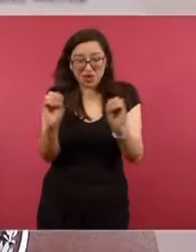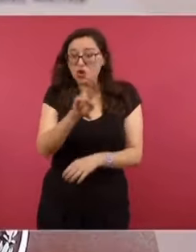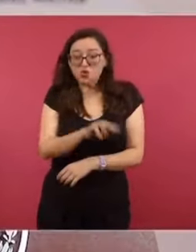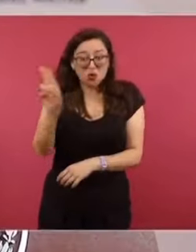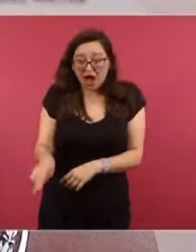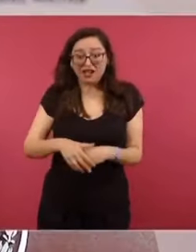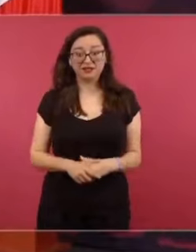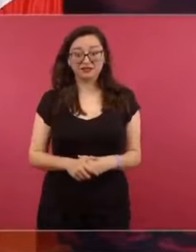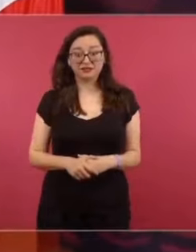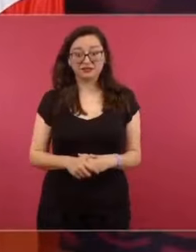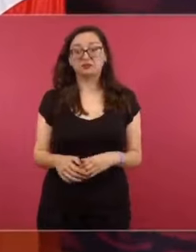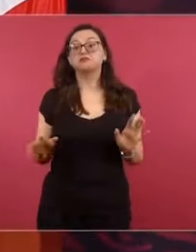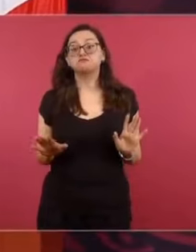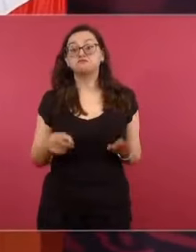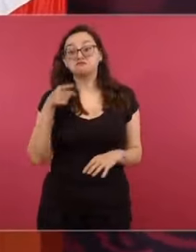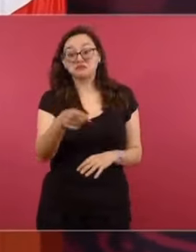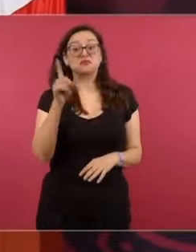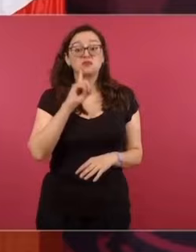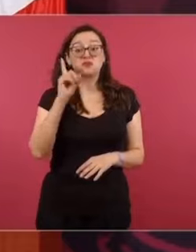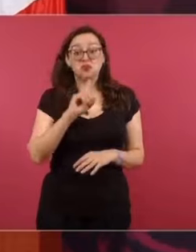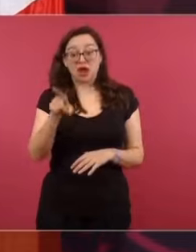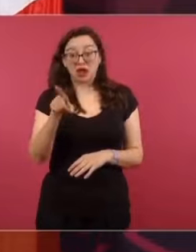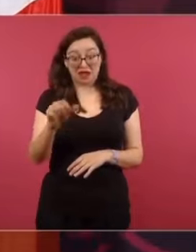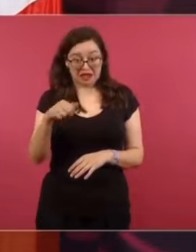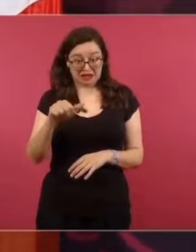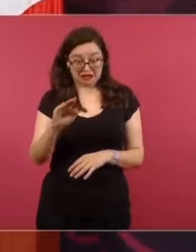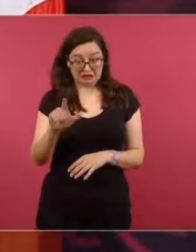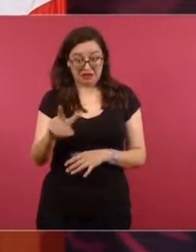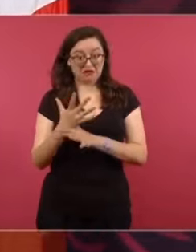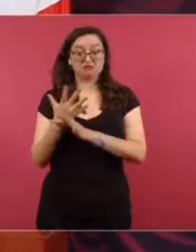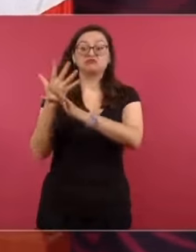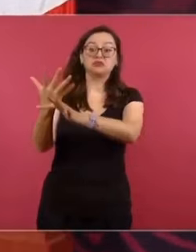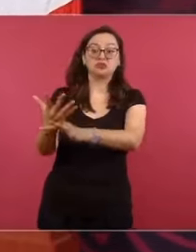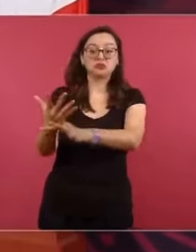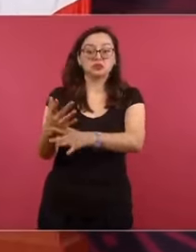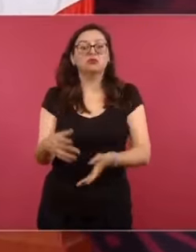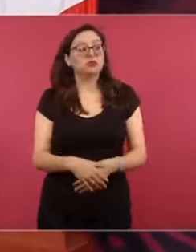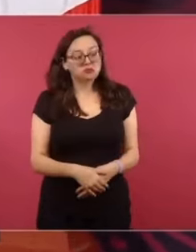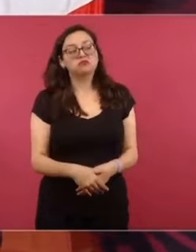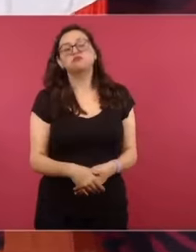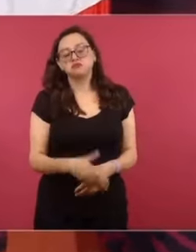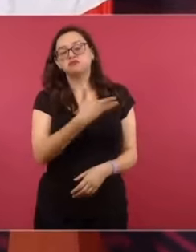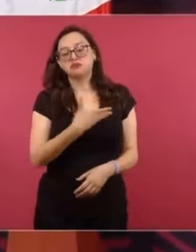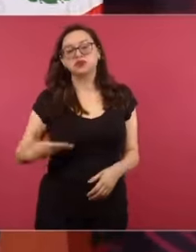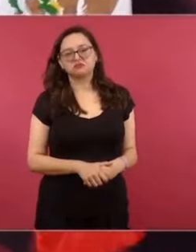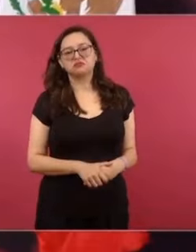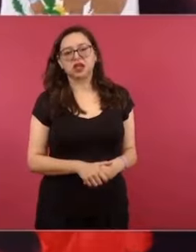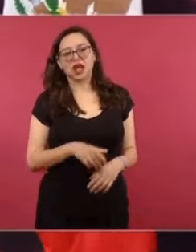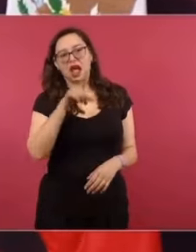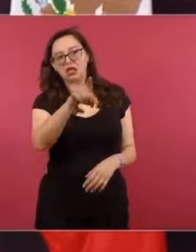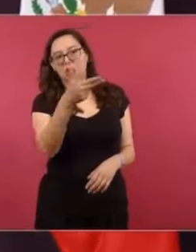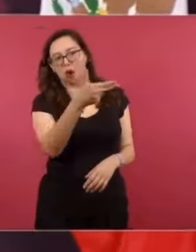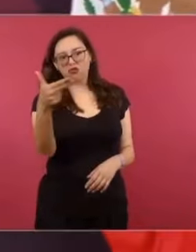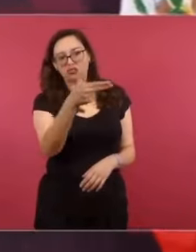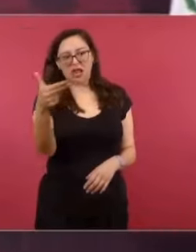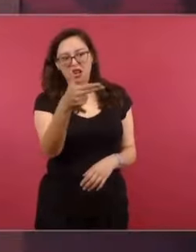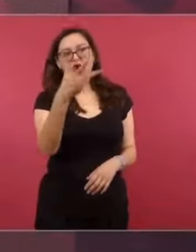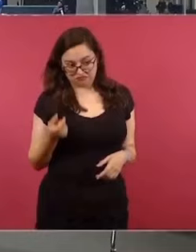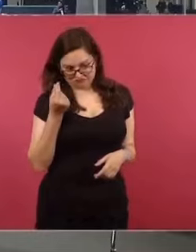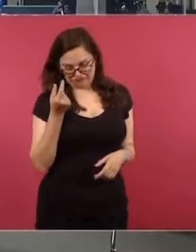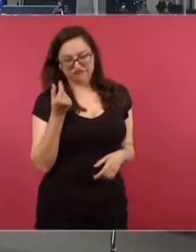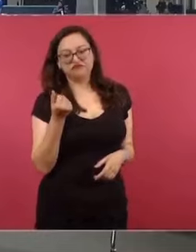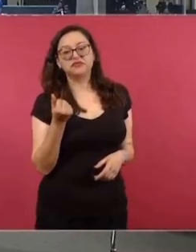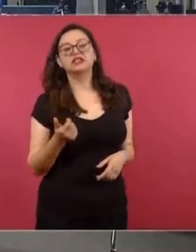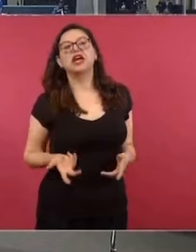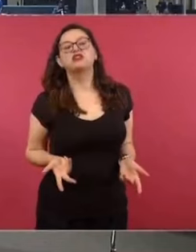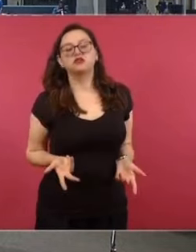Y esta señora se atreve a decir que yo voy a un hotel y que me encuentro con él y ahí me da una maleta.